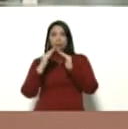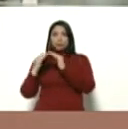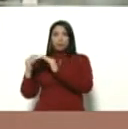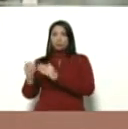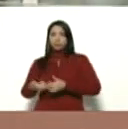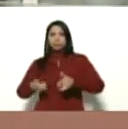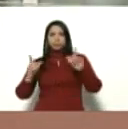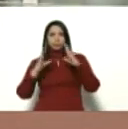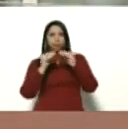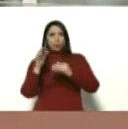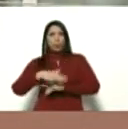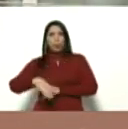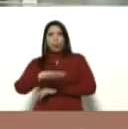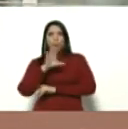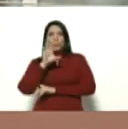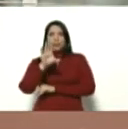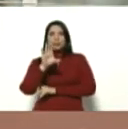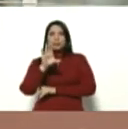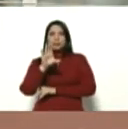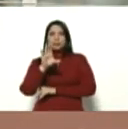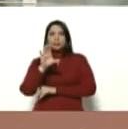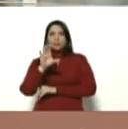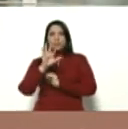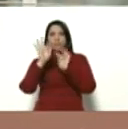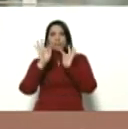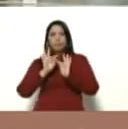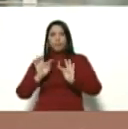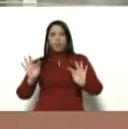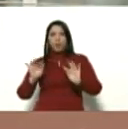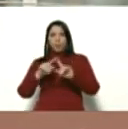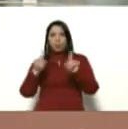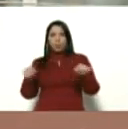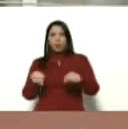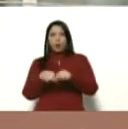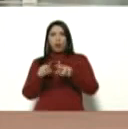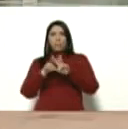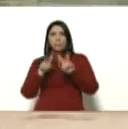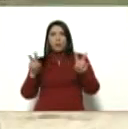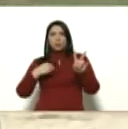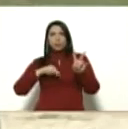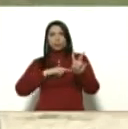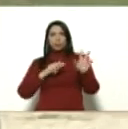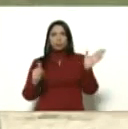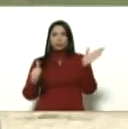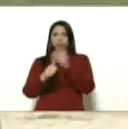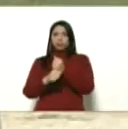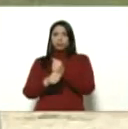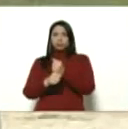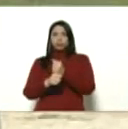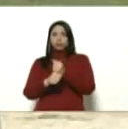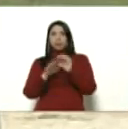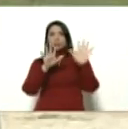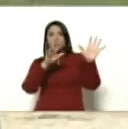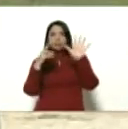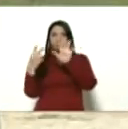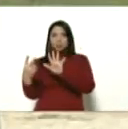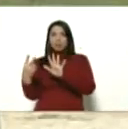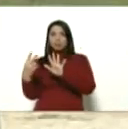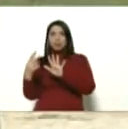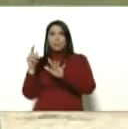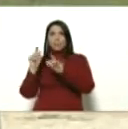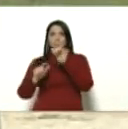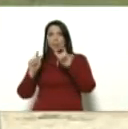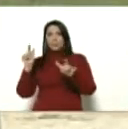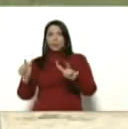activado en todo el país y con el mecanismo de los cuadrantes de paz hemos detectado 17 casos en todo el país